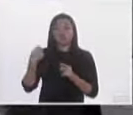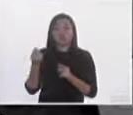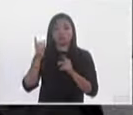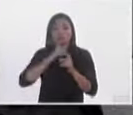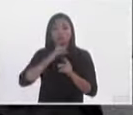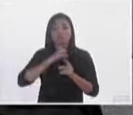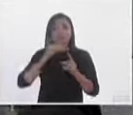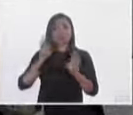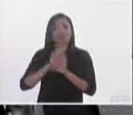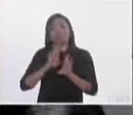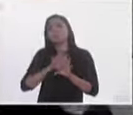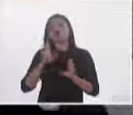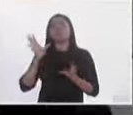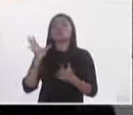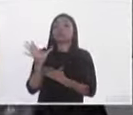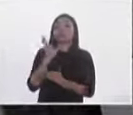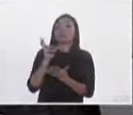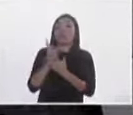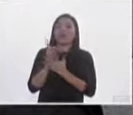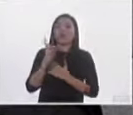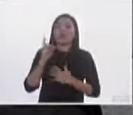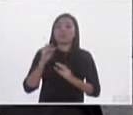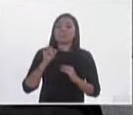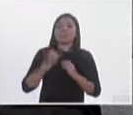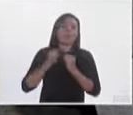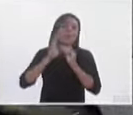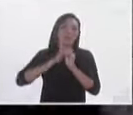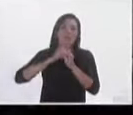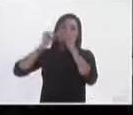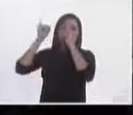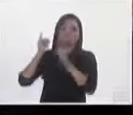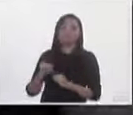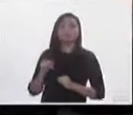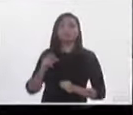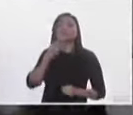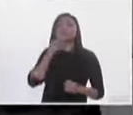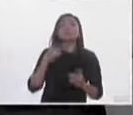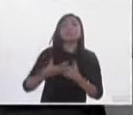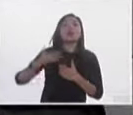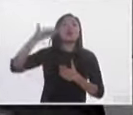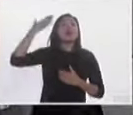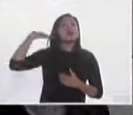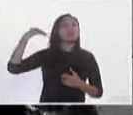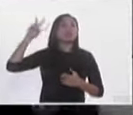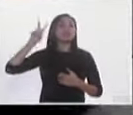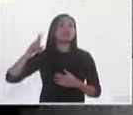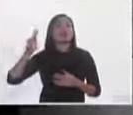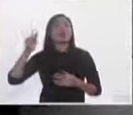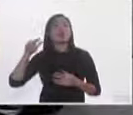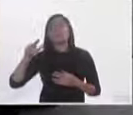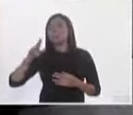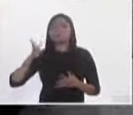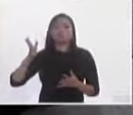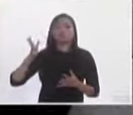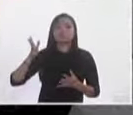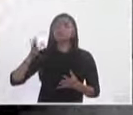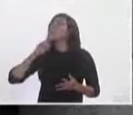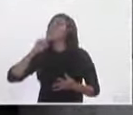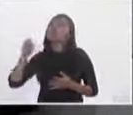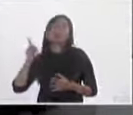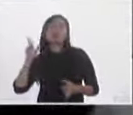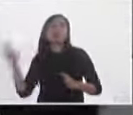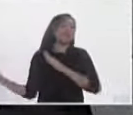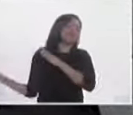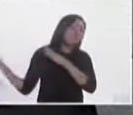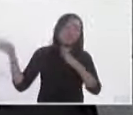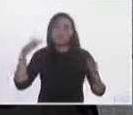llamado ciudadano independiente como se le llama hoy, sino era un anterior presidente del PAN que después no logra la candidatura a su partido y